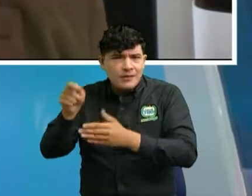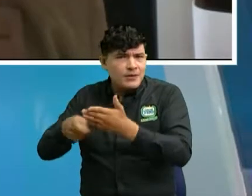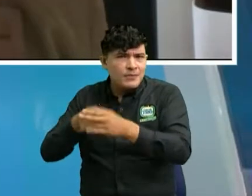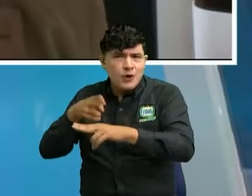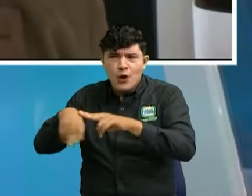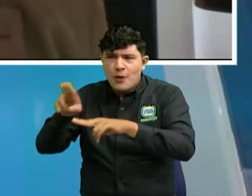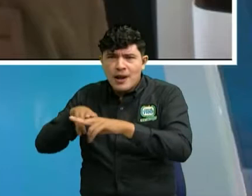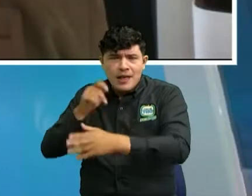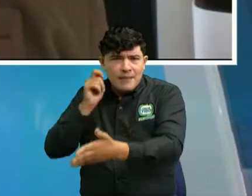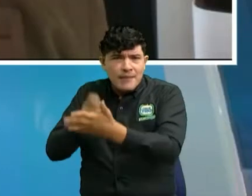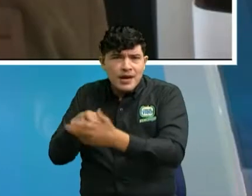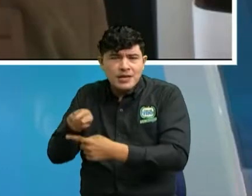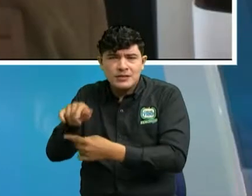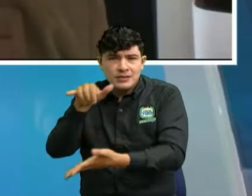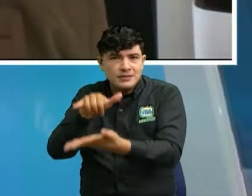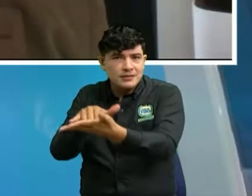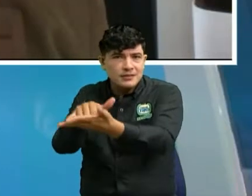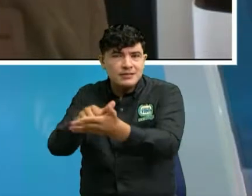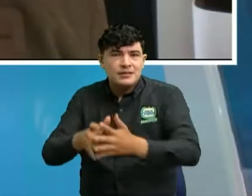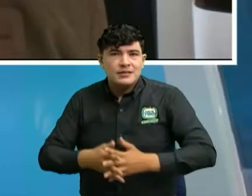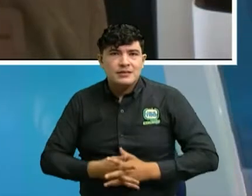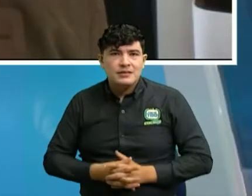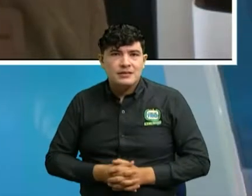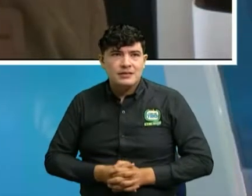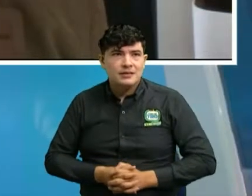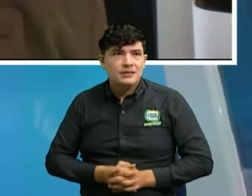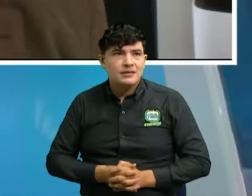como si no hubiera cancelado.